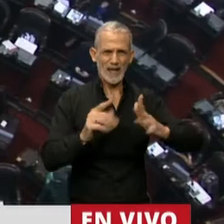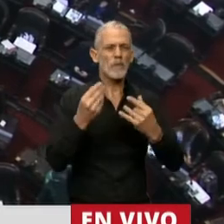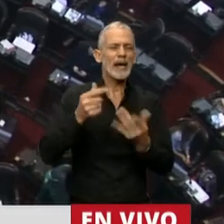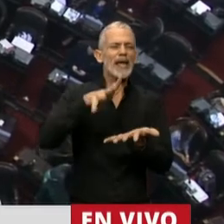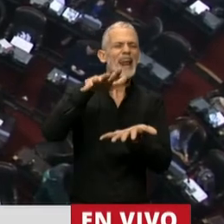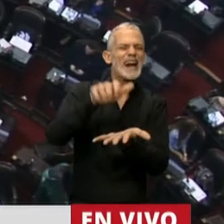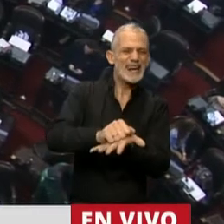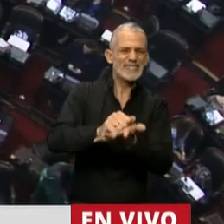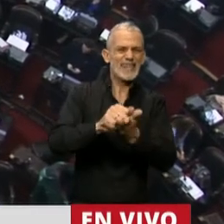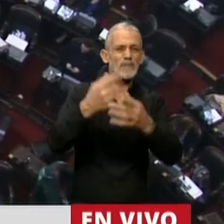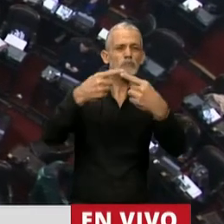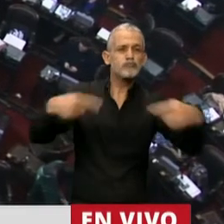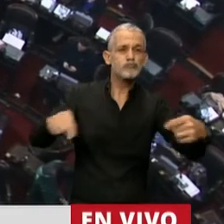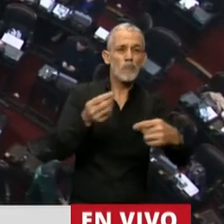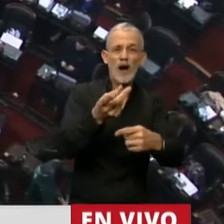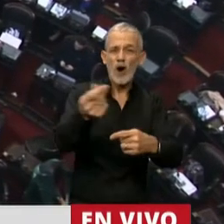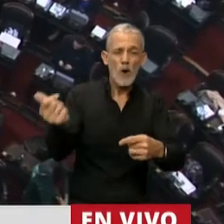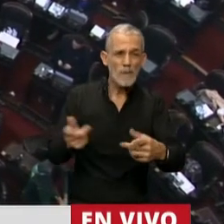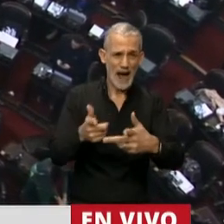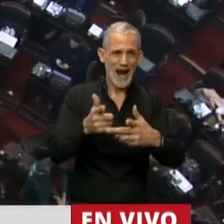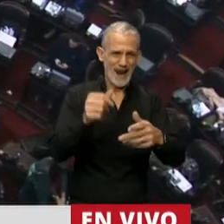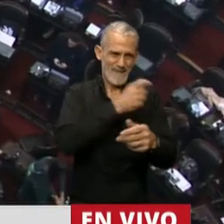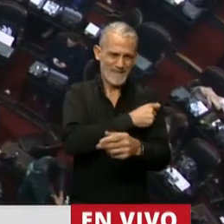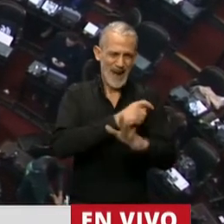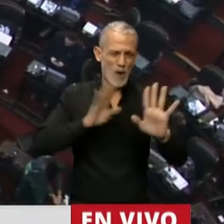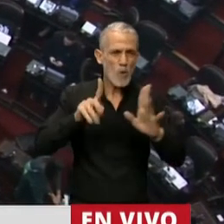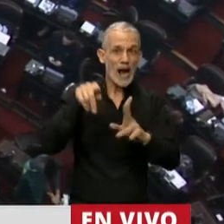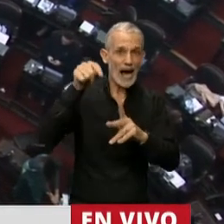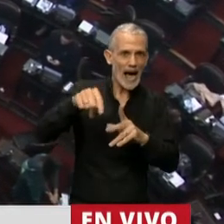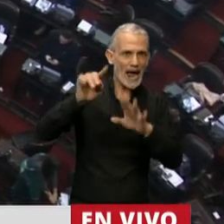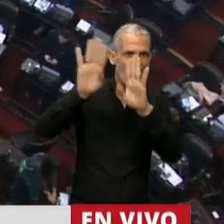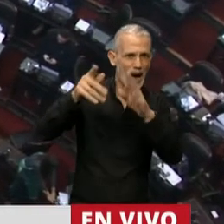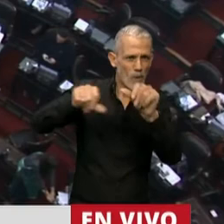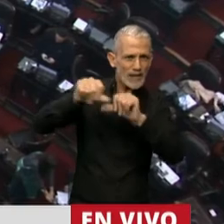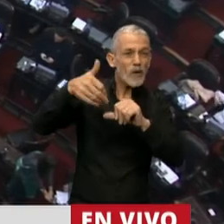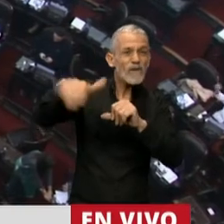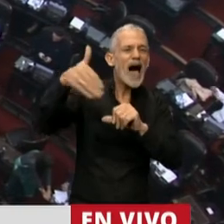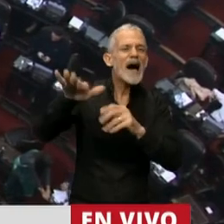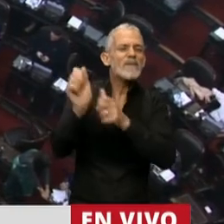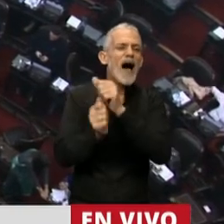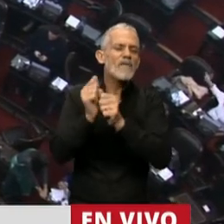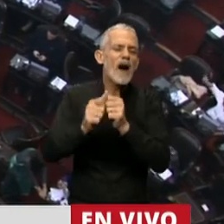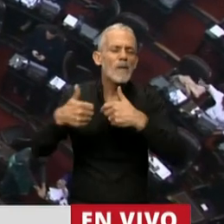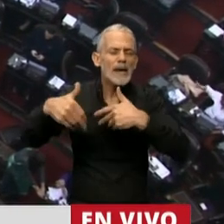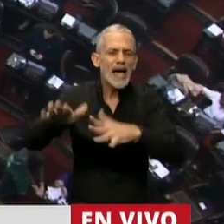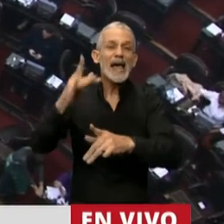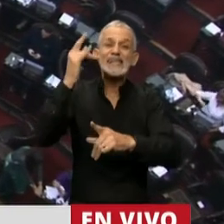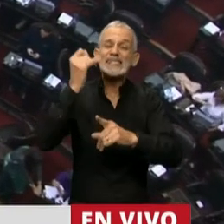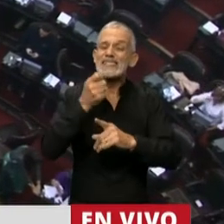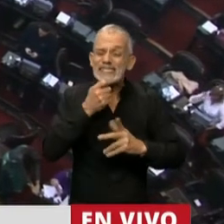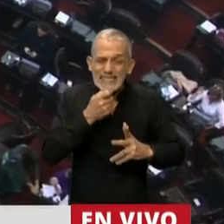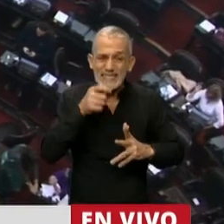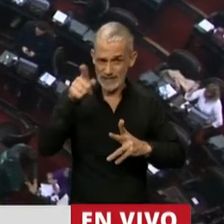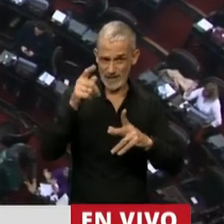reserva de unidades a los laboratorios que las están por producir siempre y cuando esas